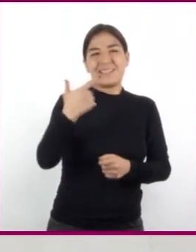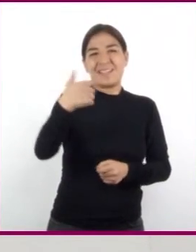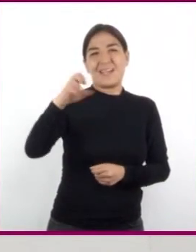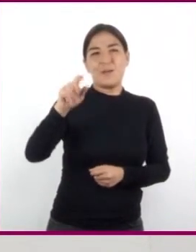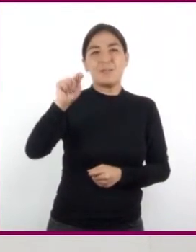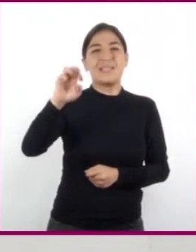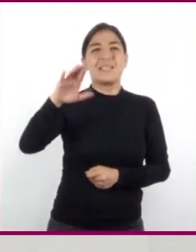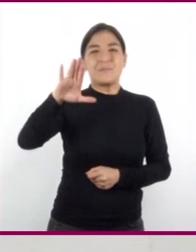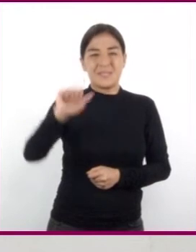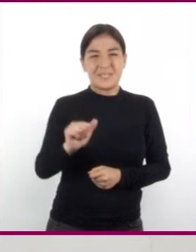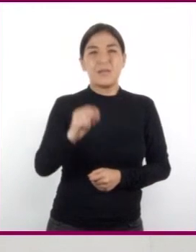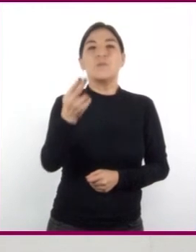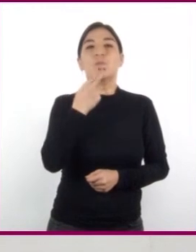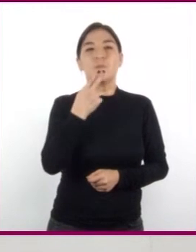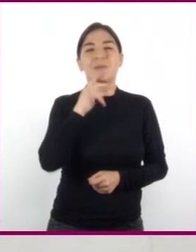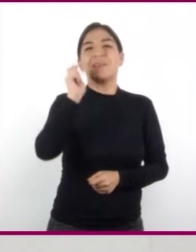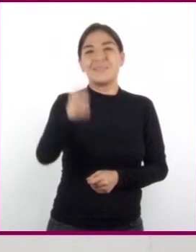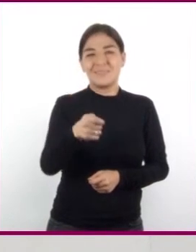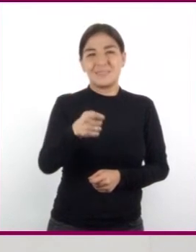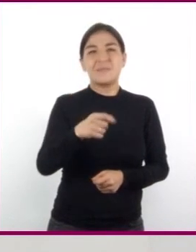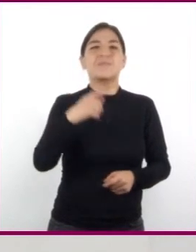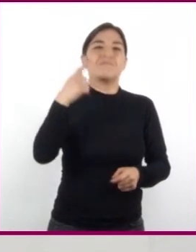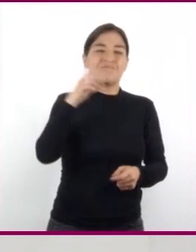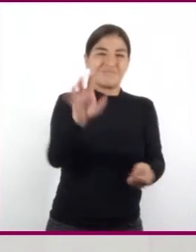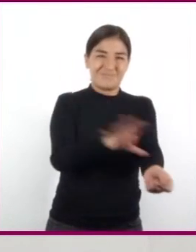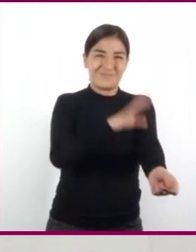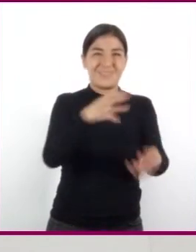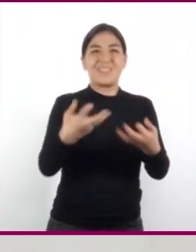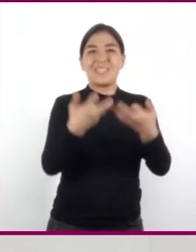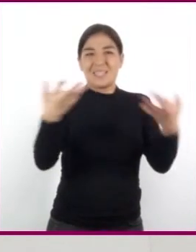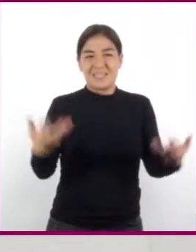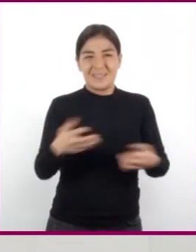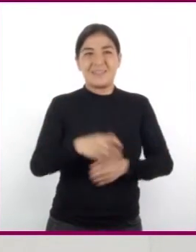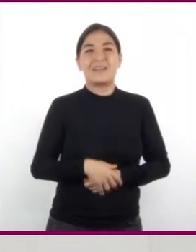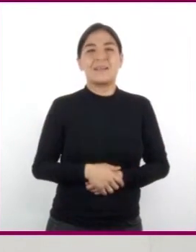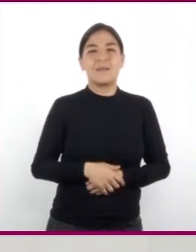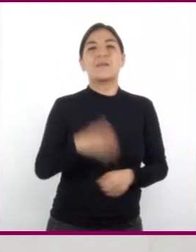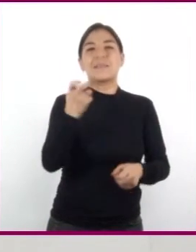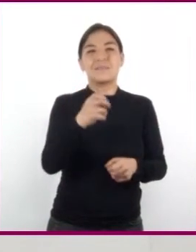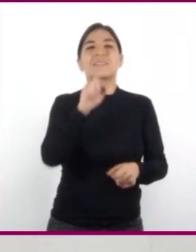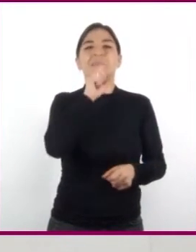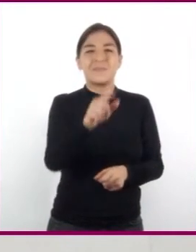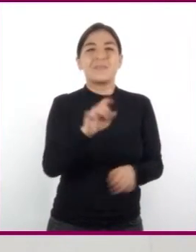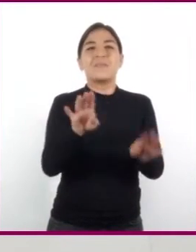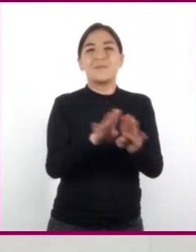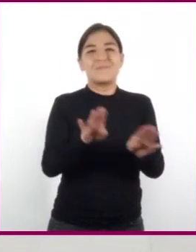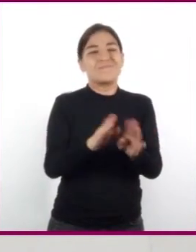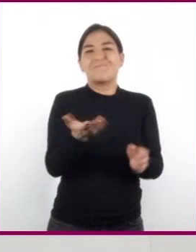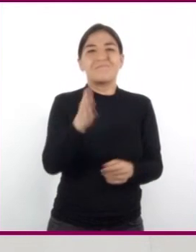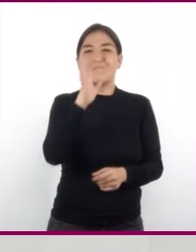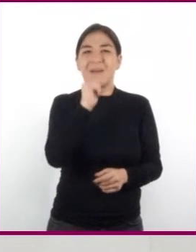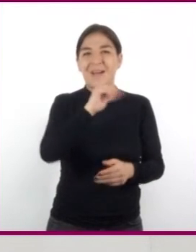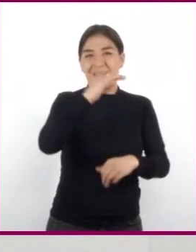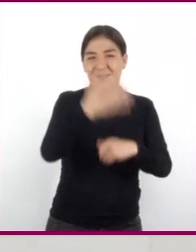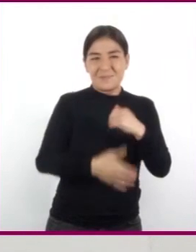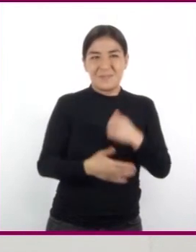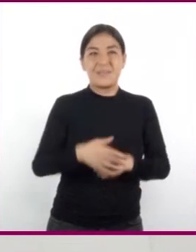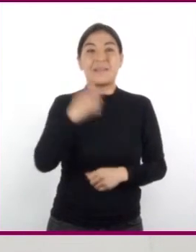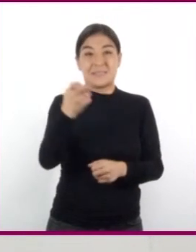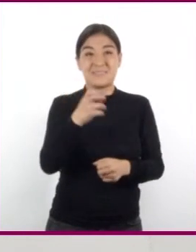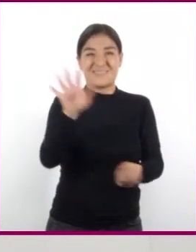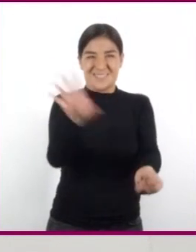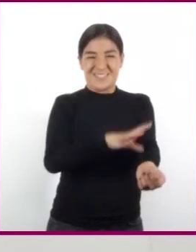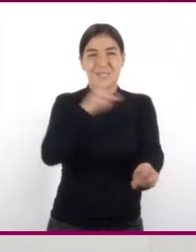ya que utiliza la energía térmica de la tierra. Además, es prácticamente inagotable. La energía